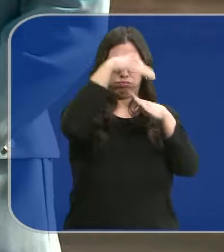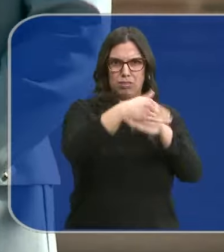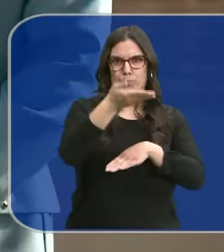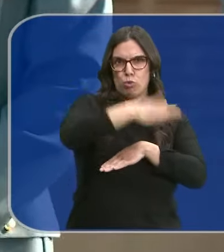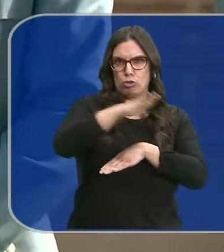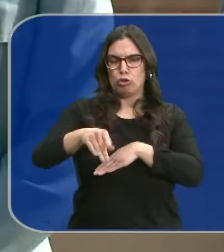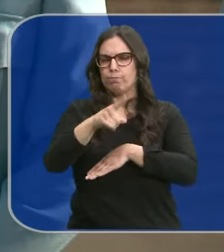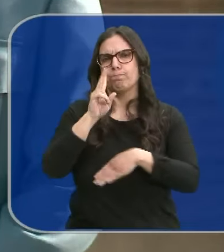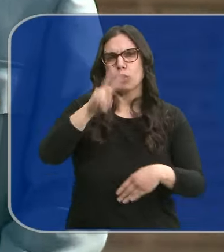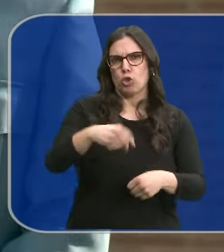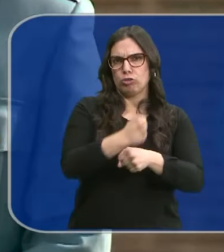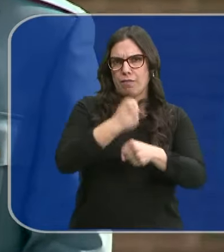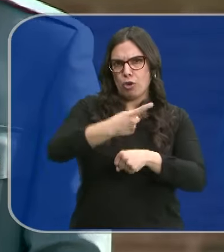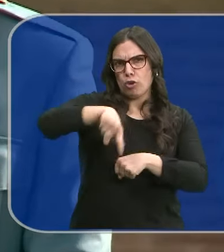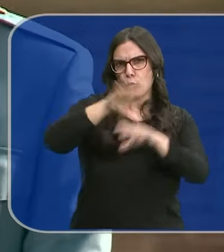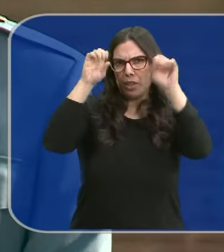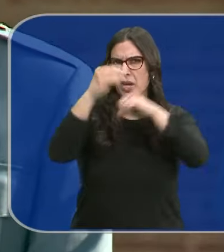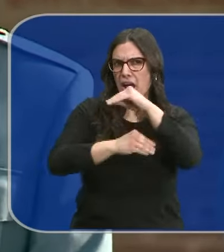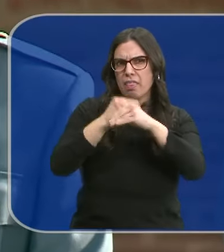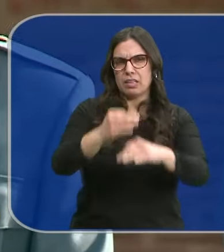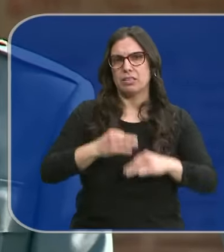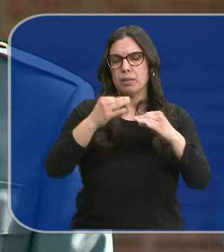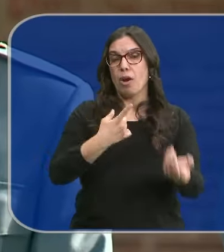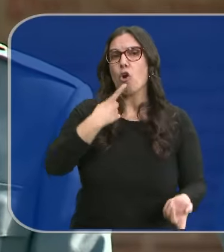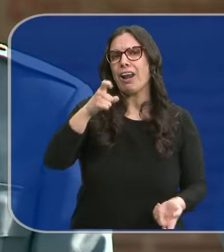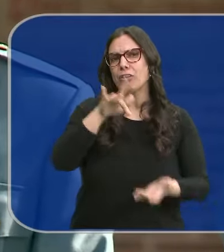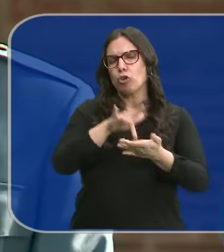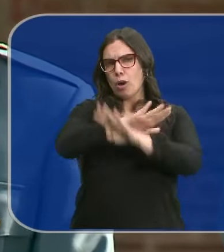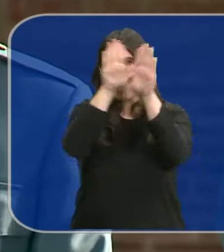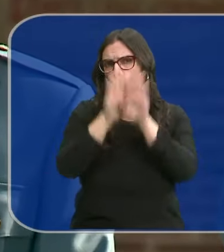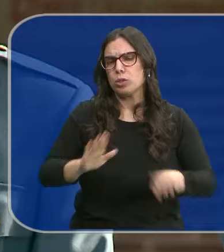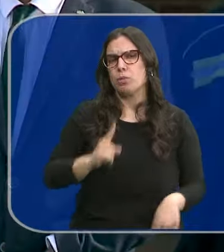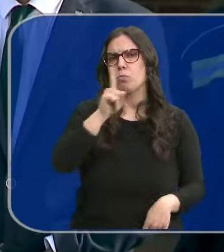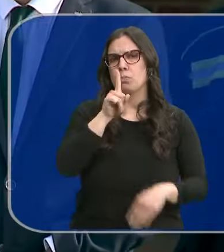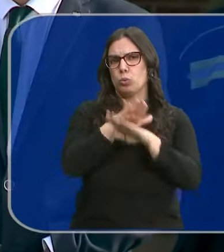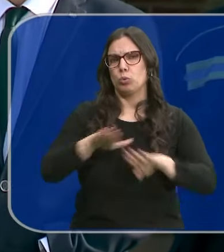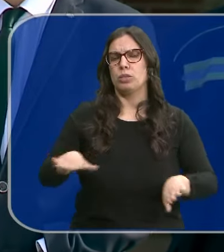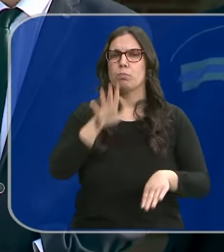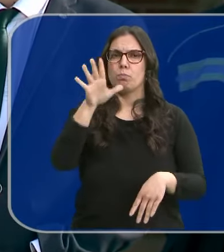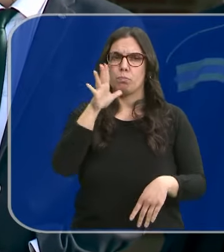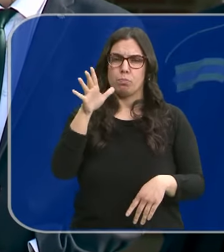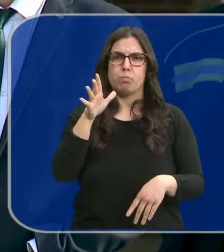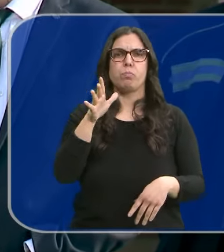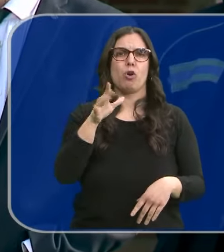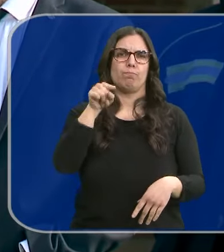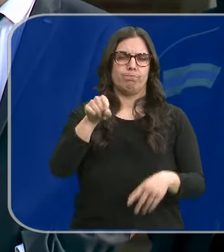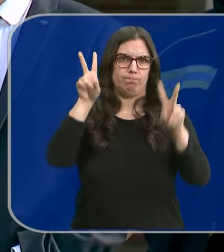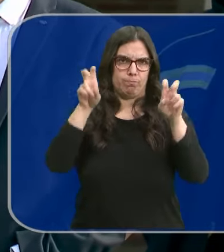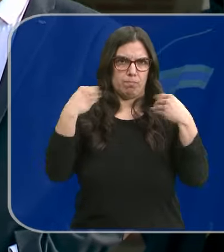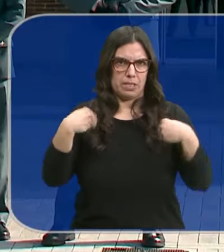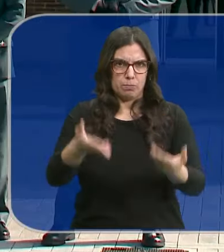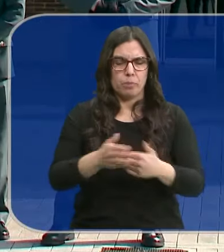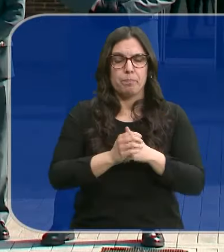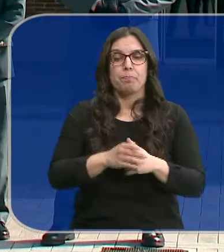realiza la Benemérita en todos los sitios y se ha destacado que ojalá sea la última vez que haya que guardar un minuto de silencio por estos motivos. A